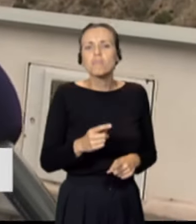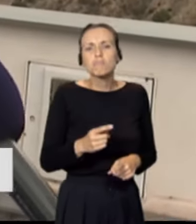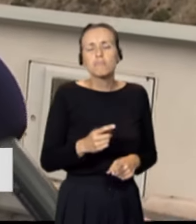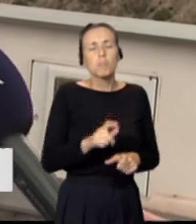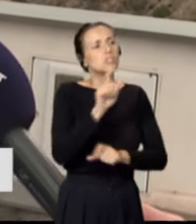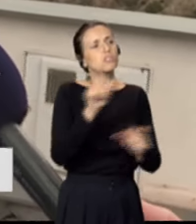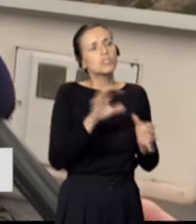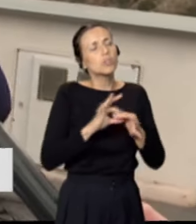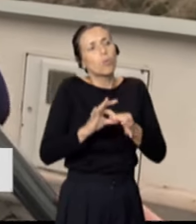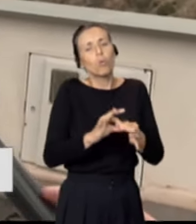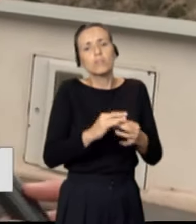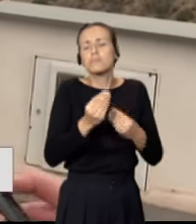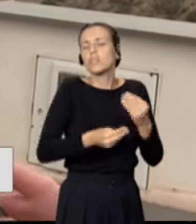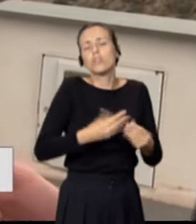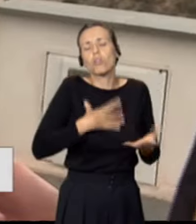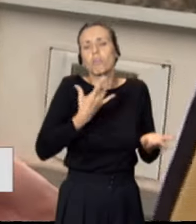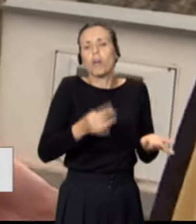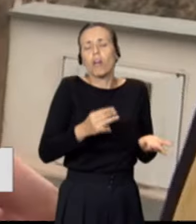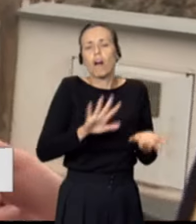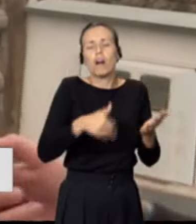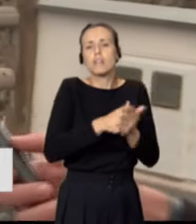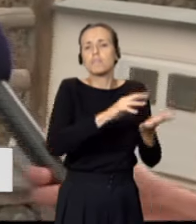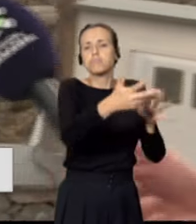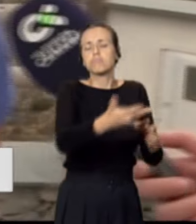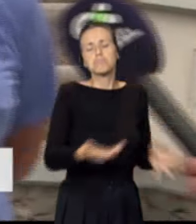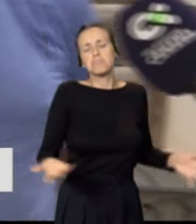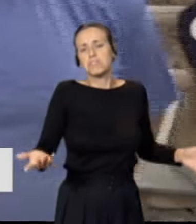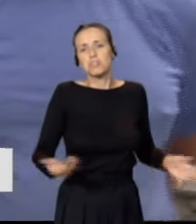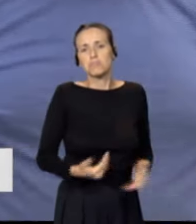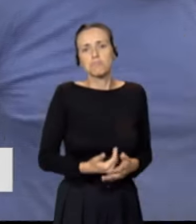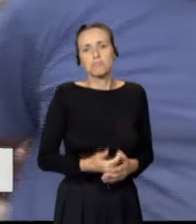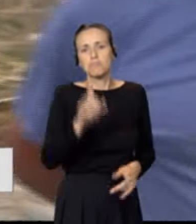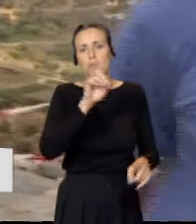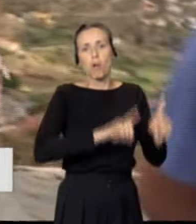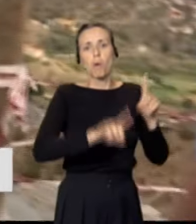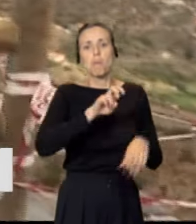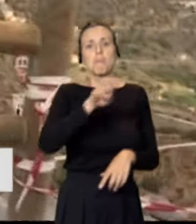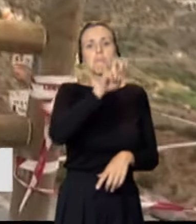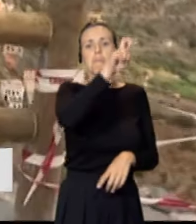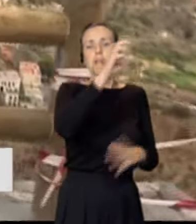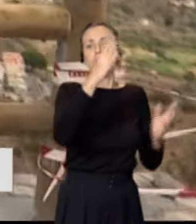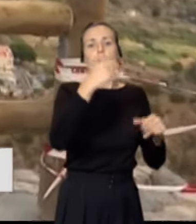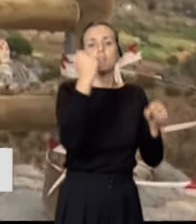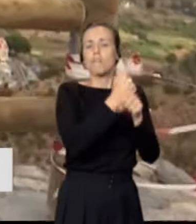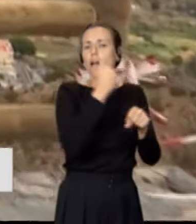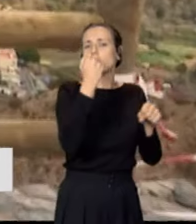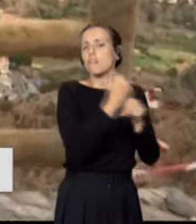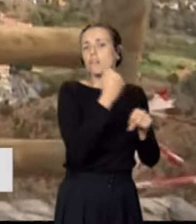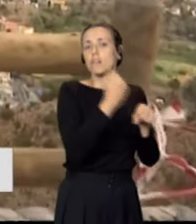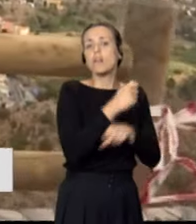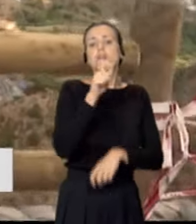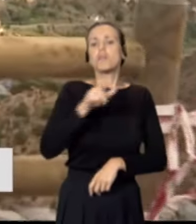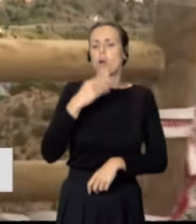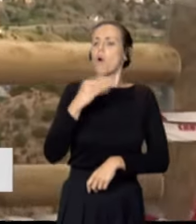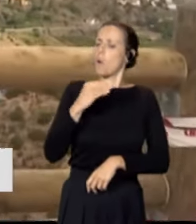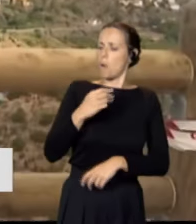y hace lo que sea por hacerlo, ¿sabes? No tiene problema en subir y trabajo y trabajo. La juventud se está